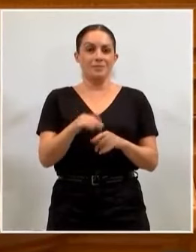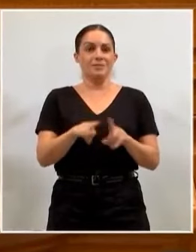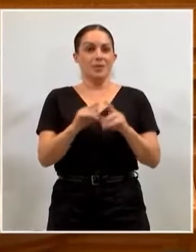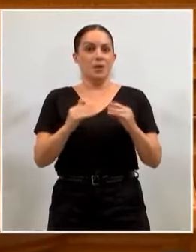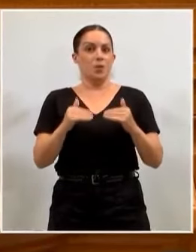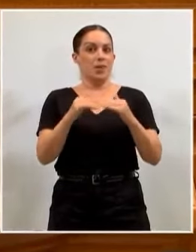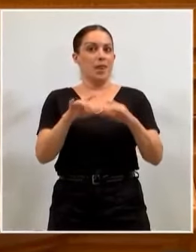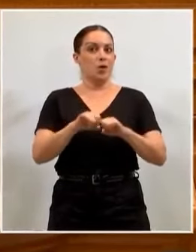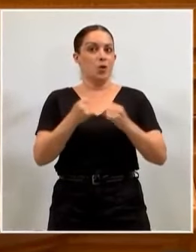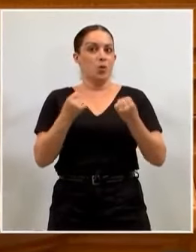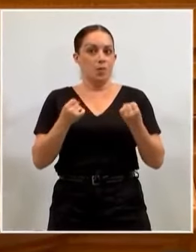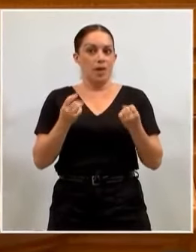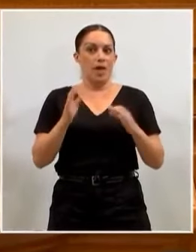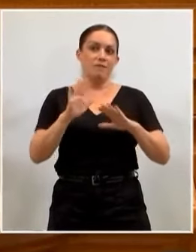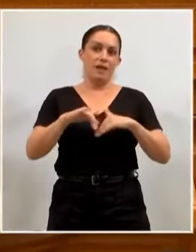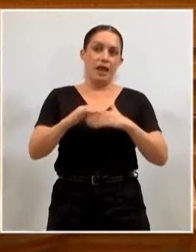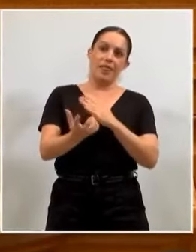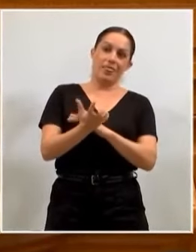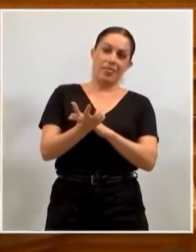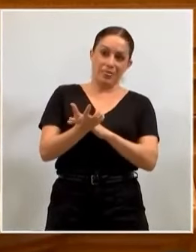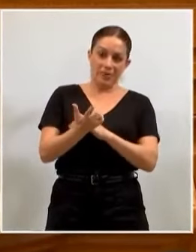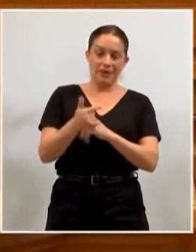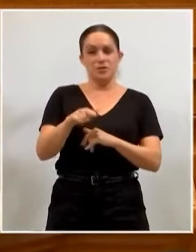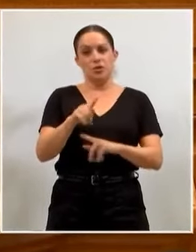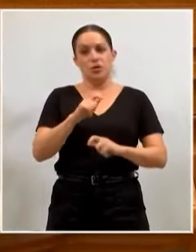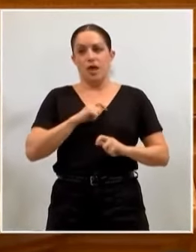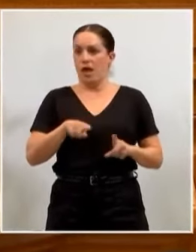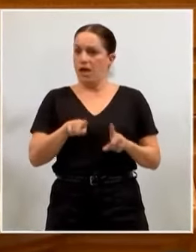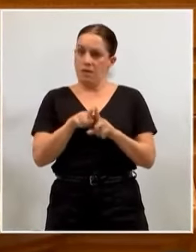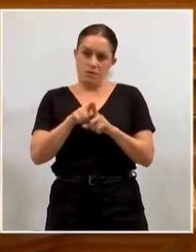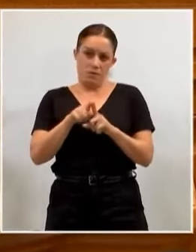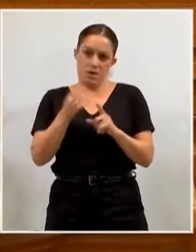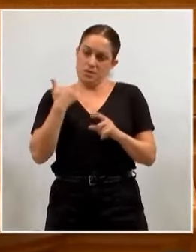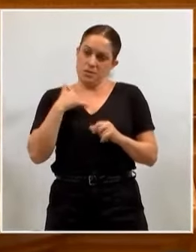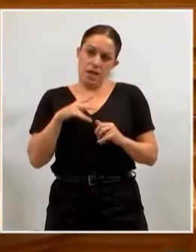igualdad, que lo hagan tomándonos el pelo, esto como comprenderán riza todos los rizos.